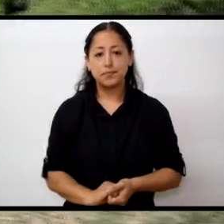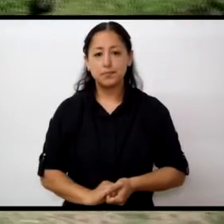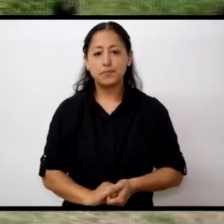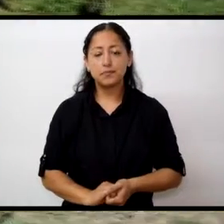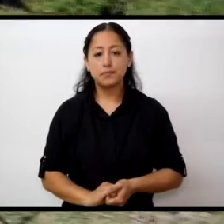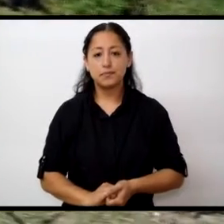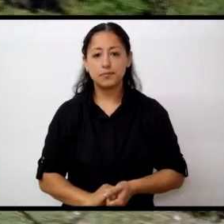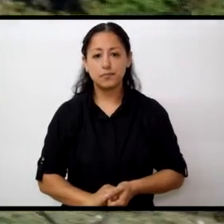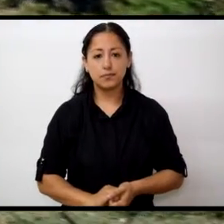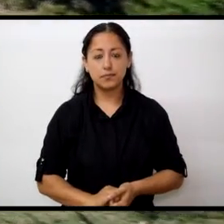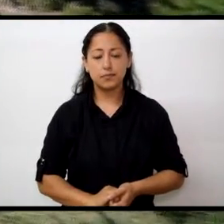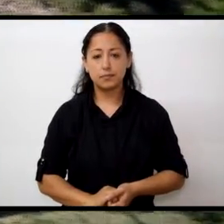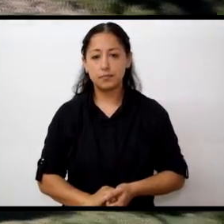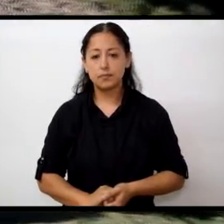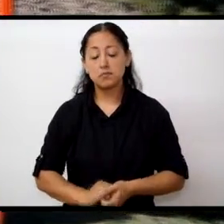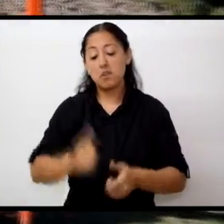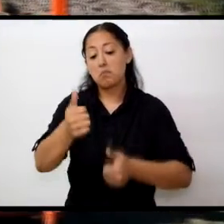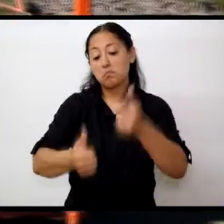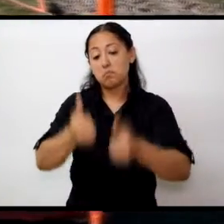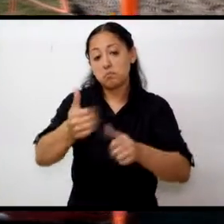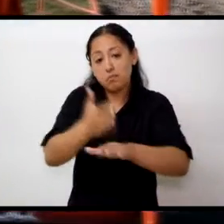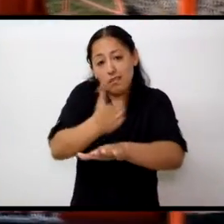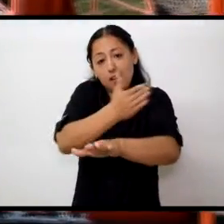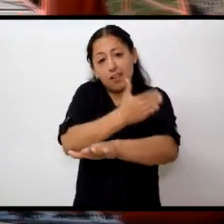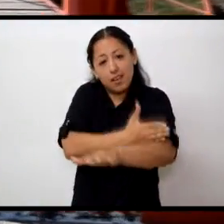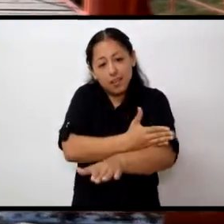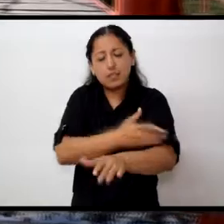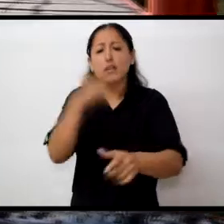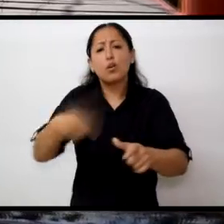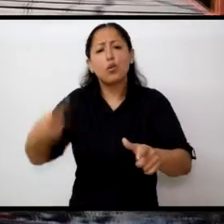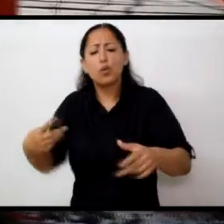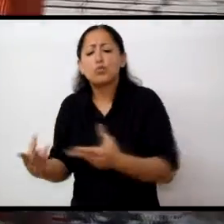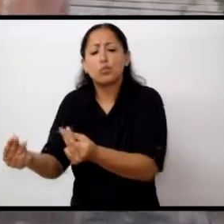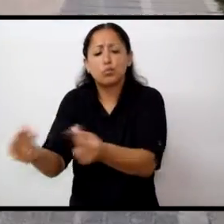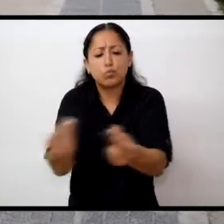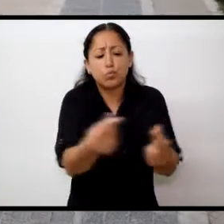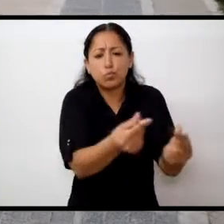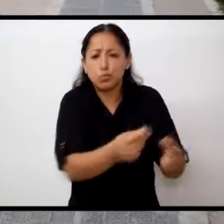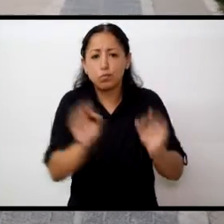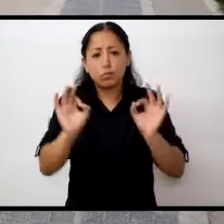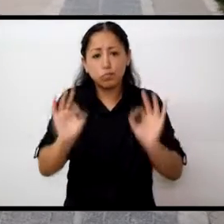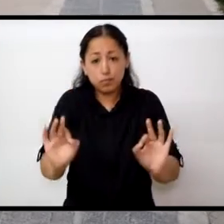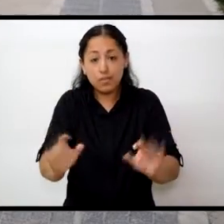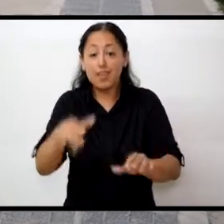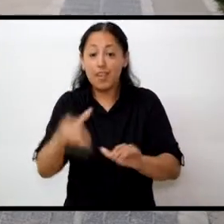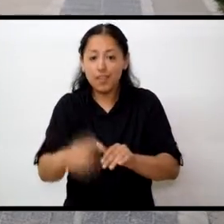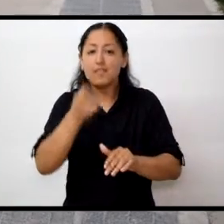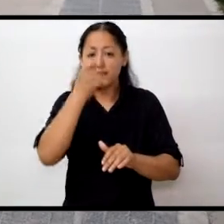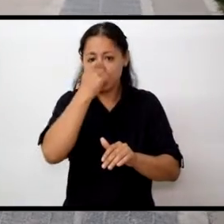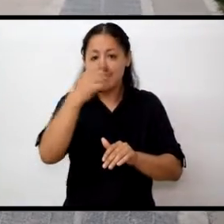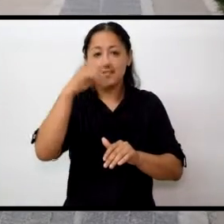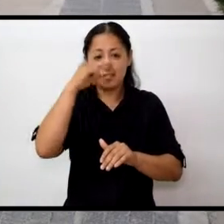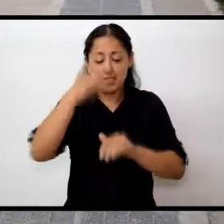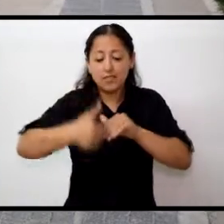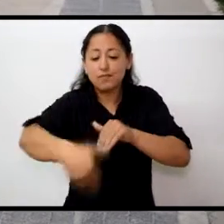realizaron todas las compras de materiales y el día 27 de abril se abre la licitación para la primera